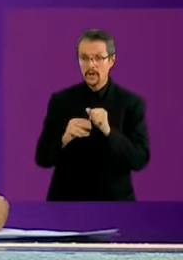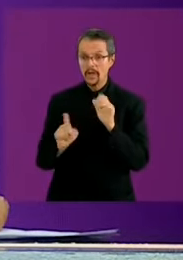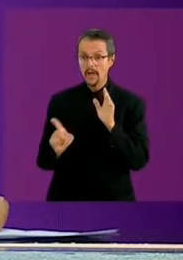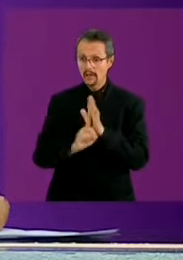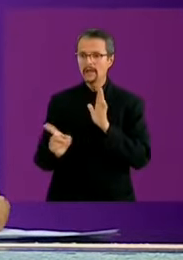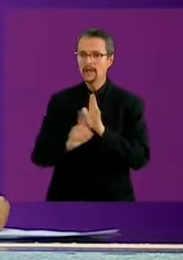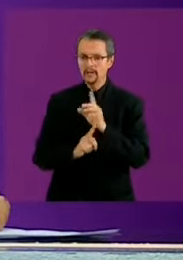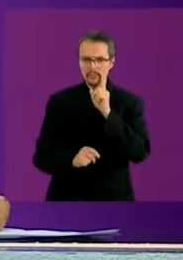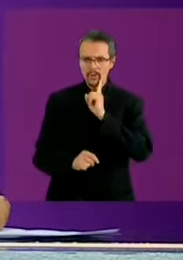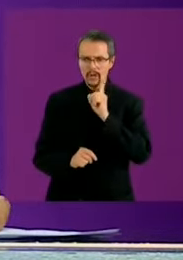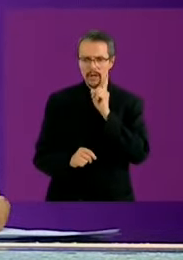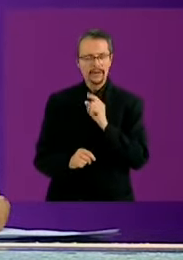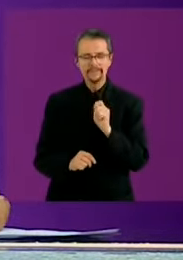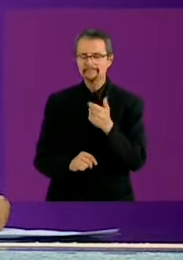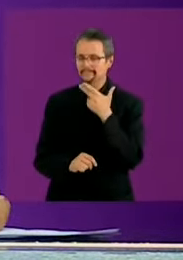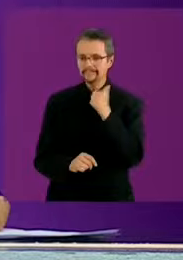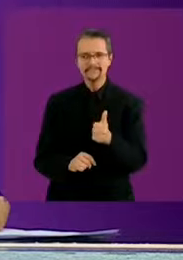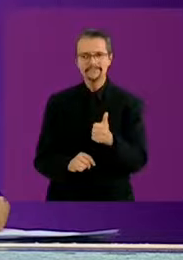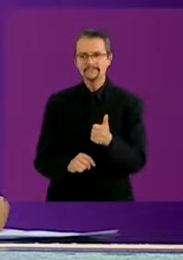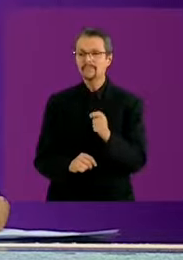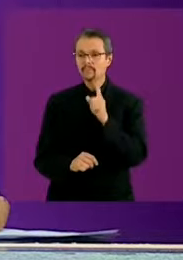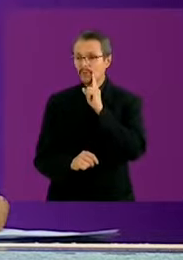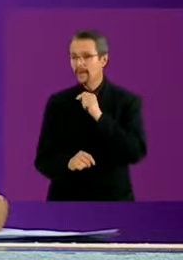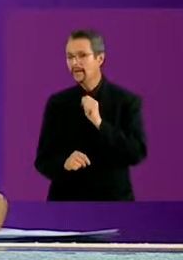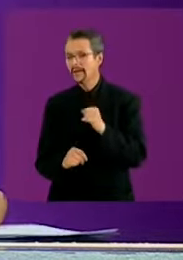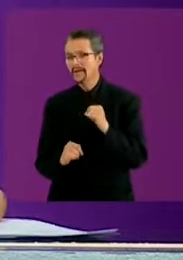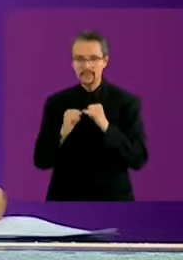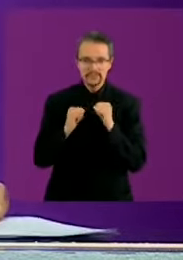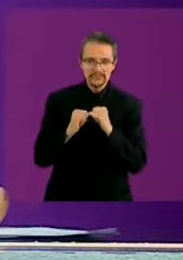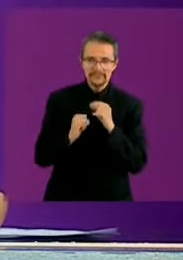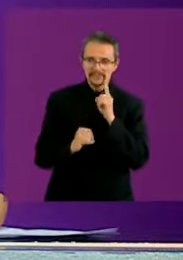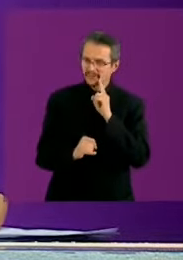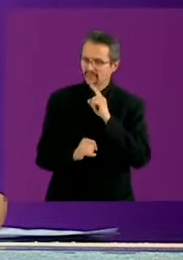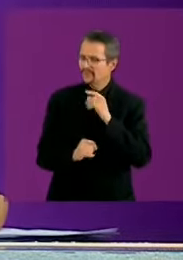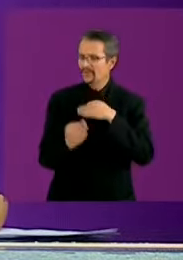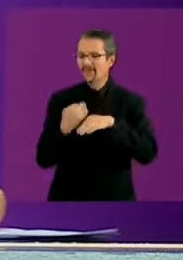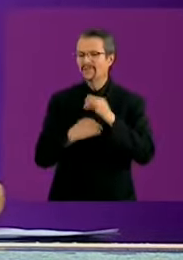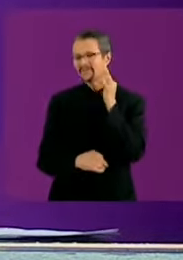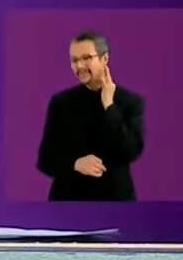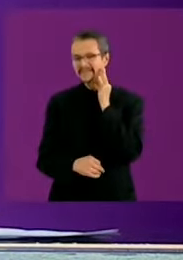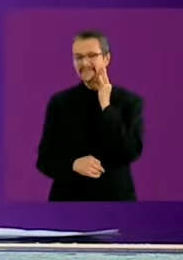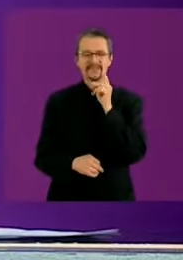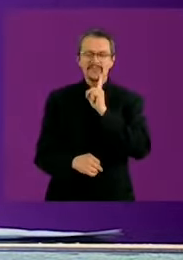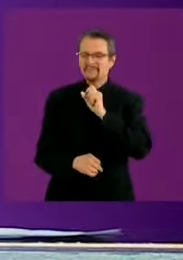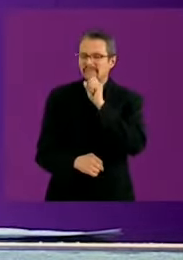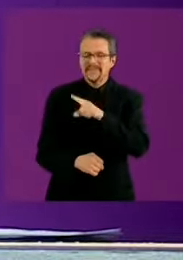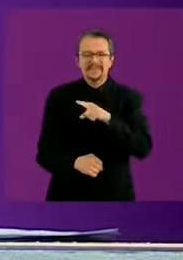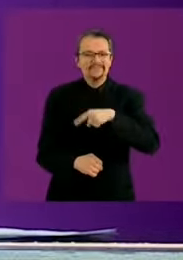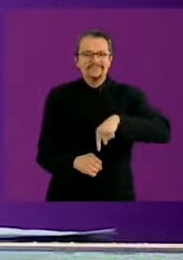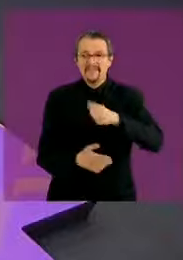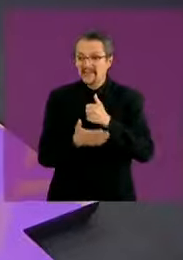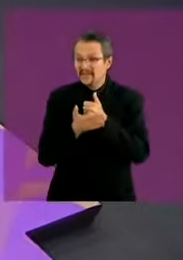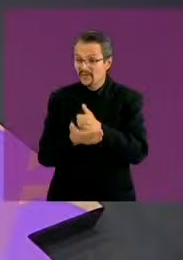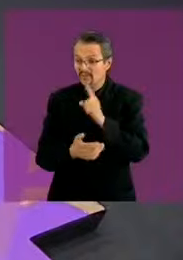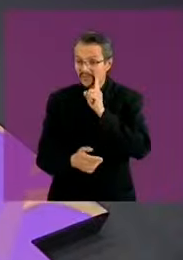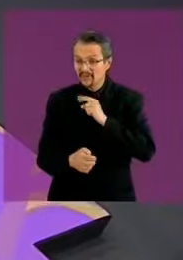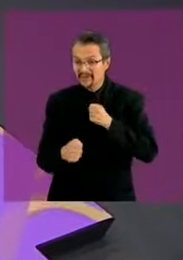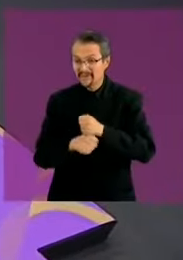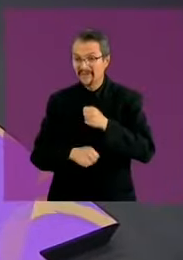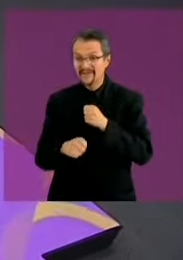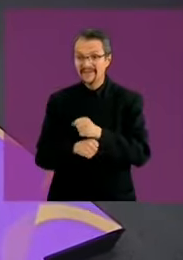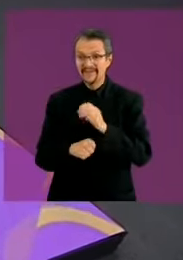las secretarías, institutos de las mujeres y las fiscalías especializadas tampoco han incidido en bajar los índices? Candiato Maínez.